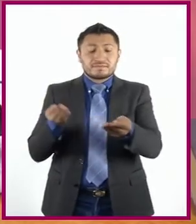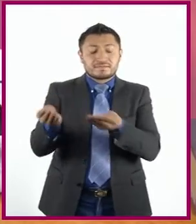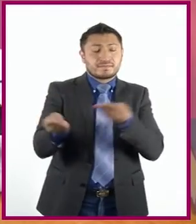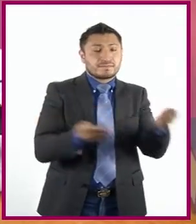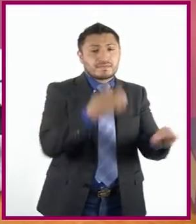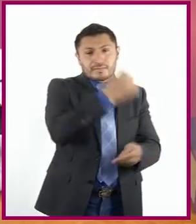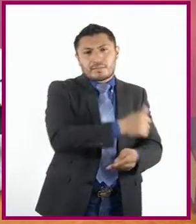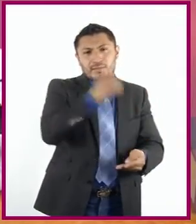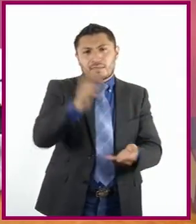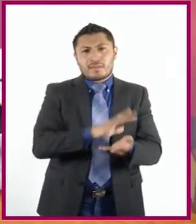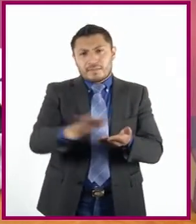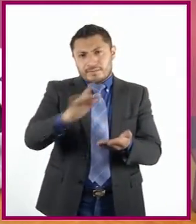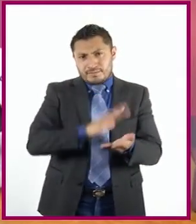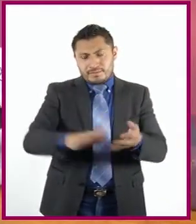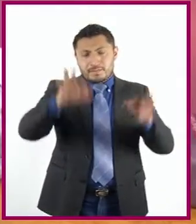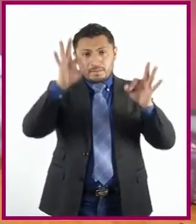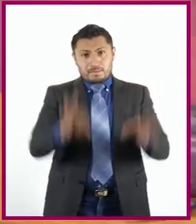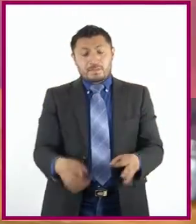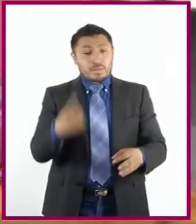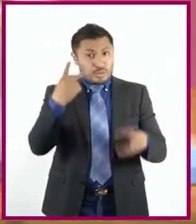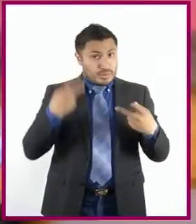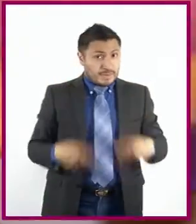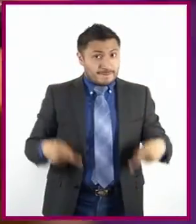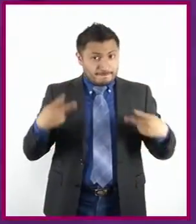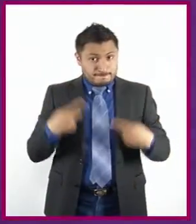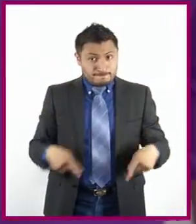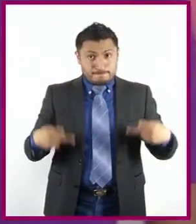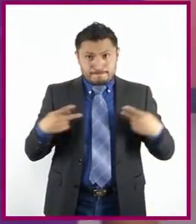lea los parlamentos de un personaje.